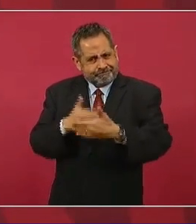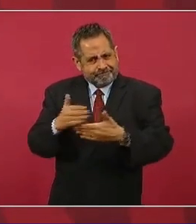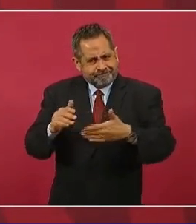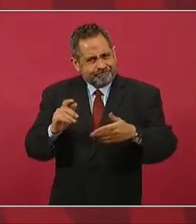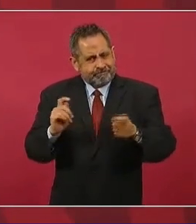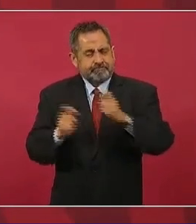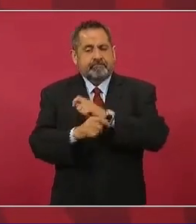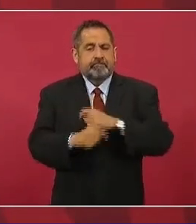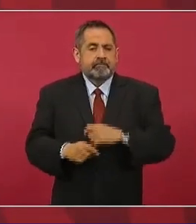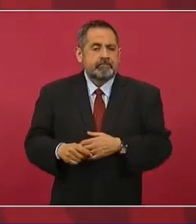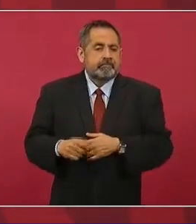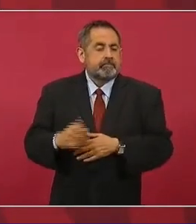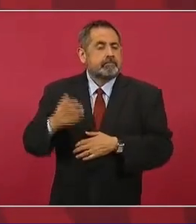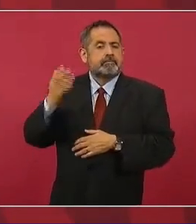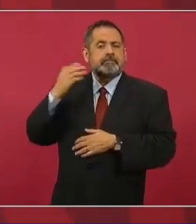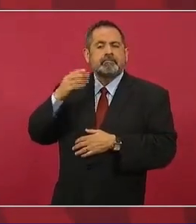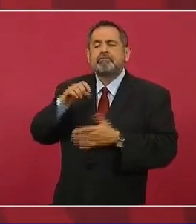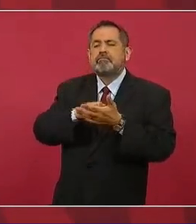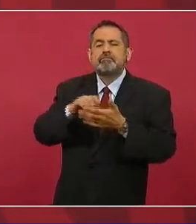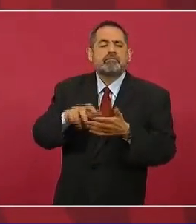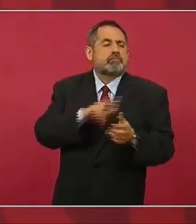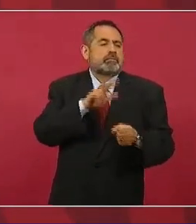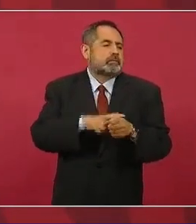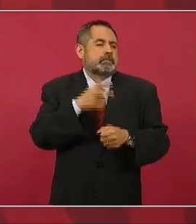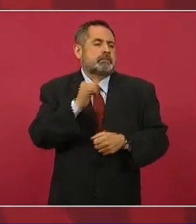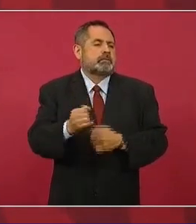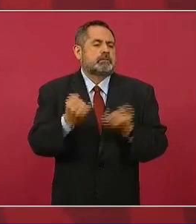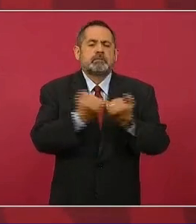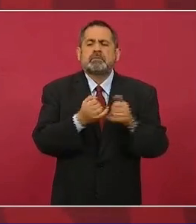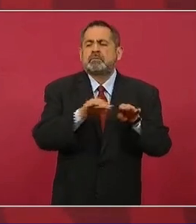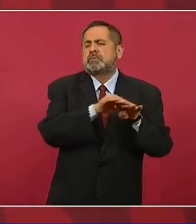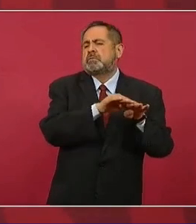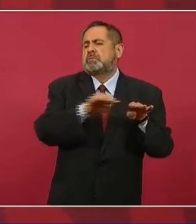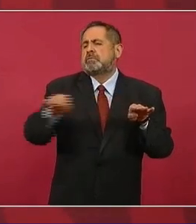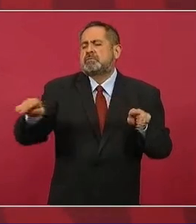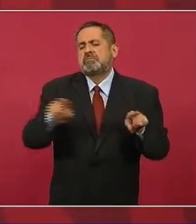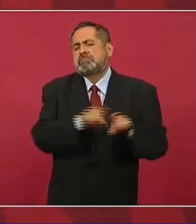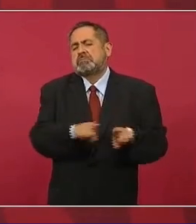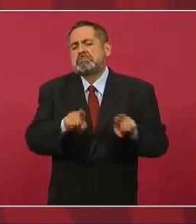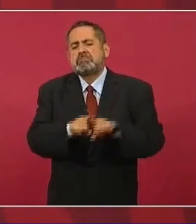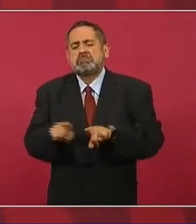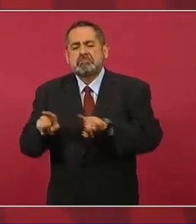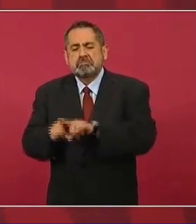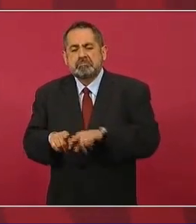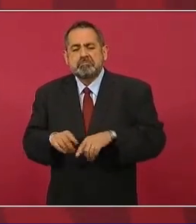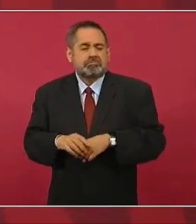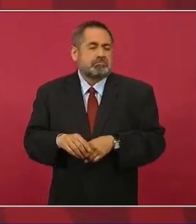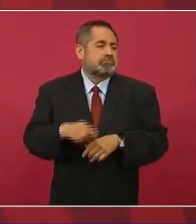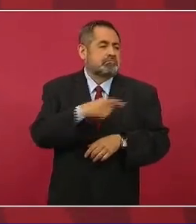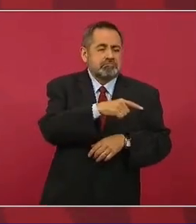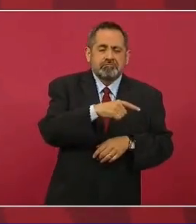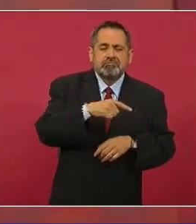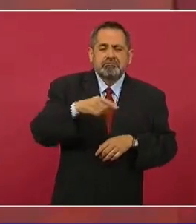Cuando hay normalidad, pues se trabajan ocho horas,